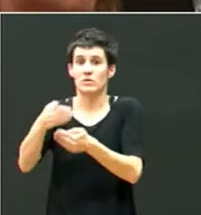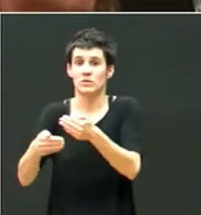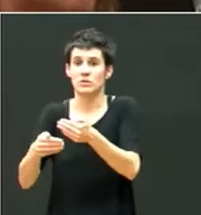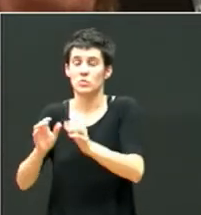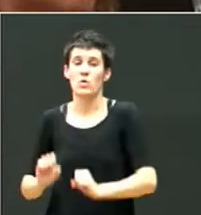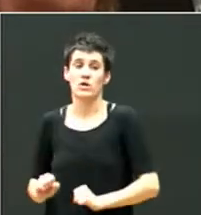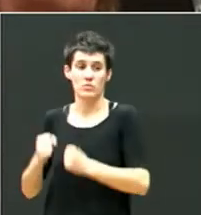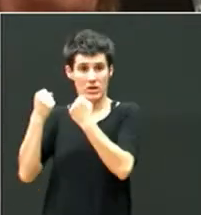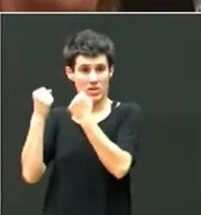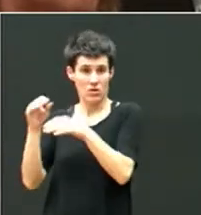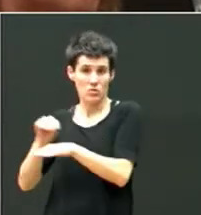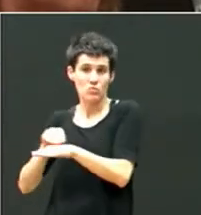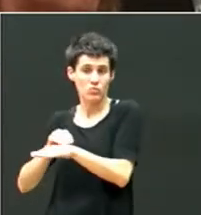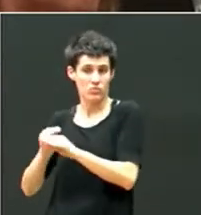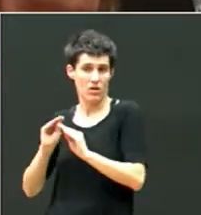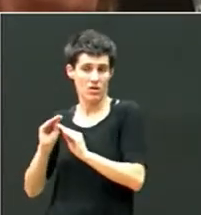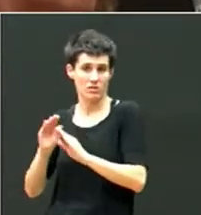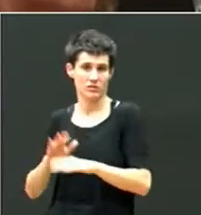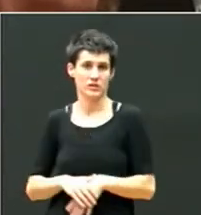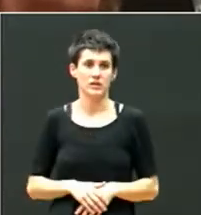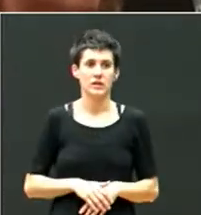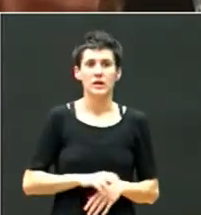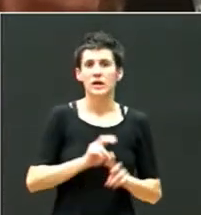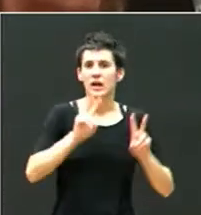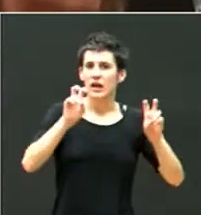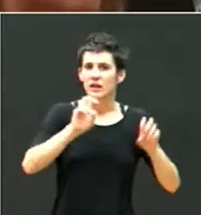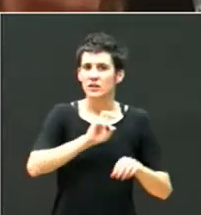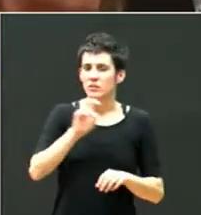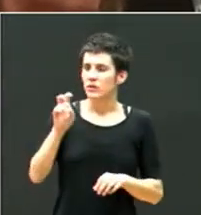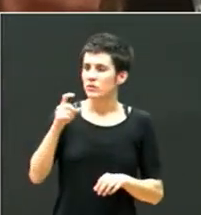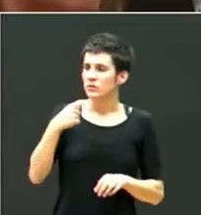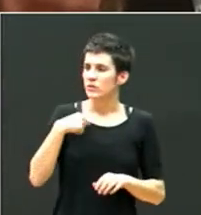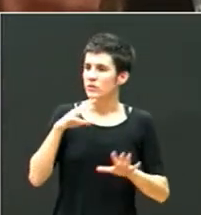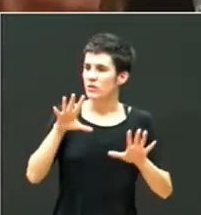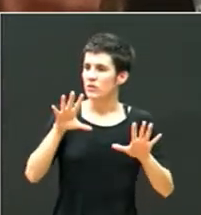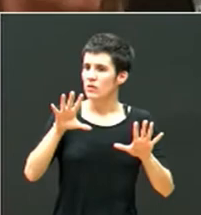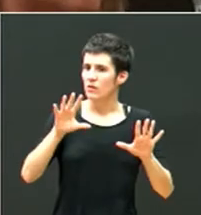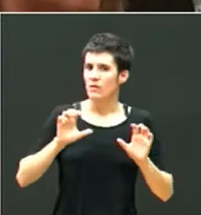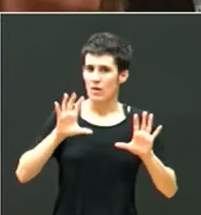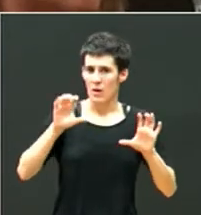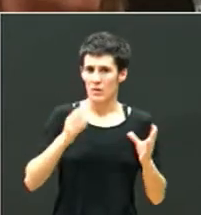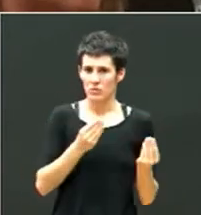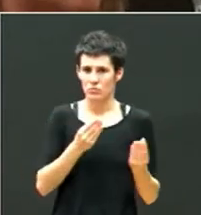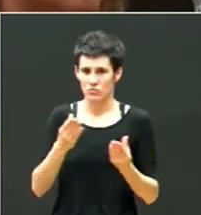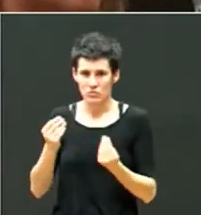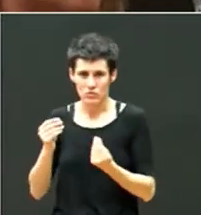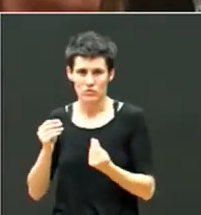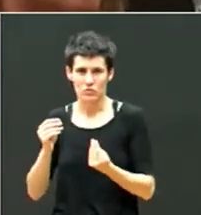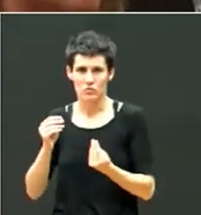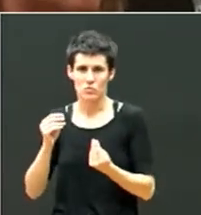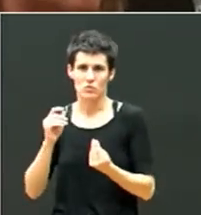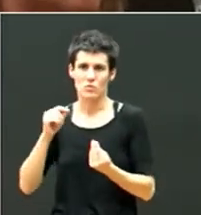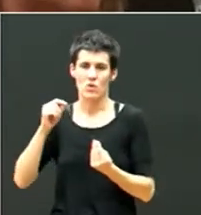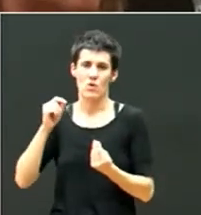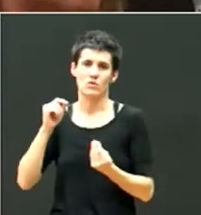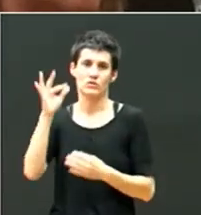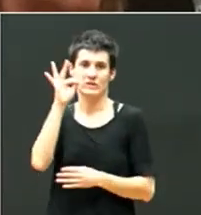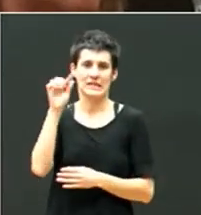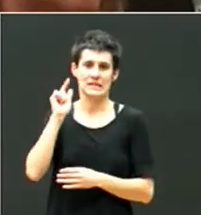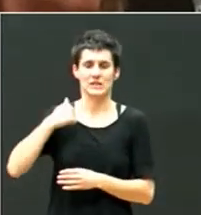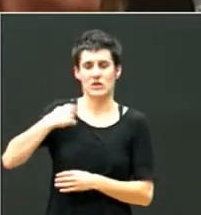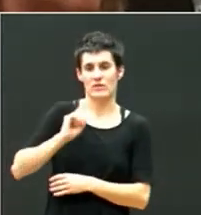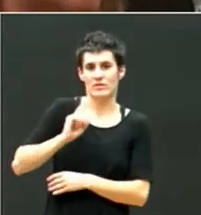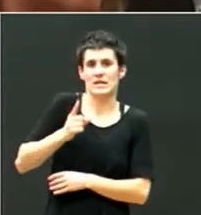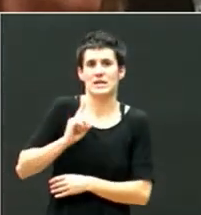Otro tema que estoy aprendiendo muchísimo con la persona a que tengo la suerte de dirigirle la tesis es el tema del lenguaje académico. Nosotros damos por